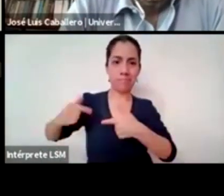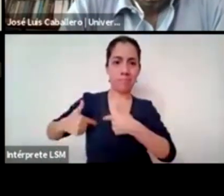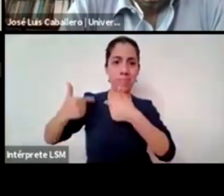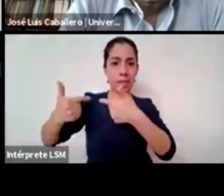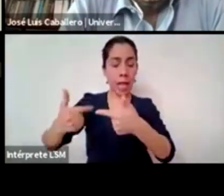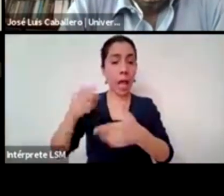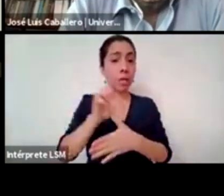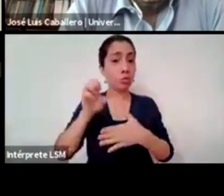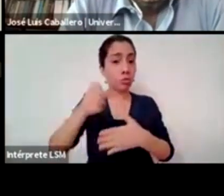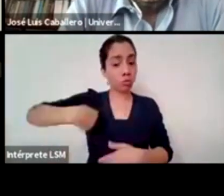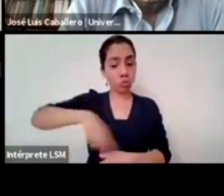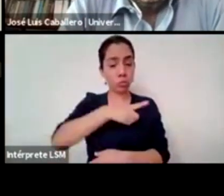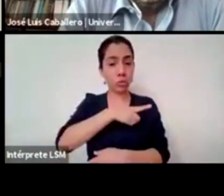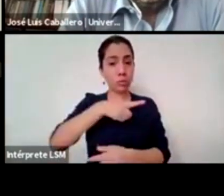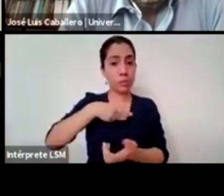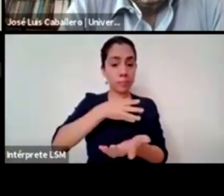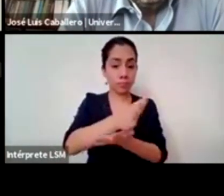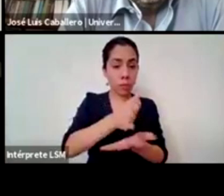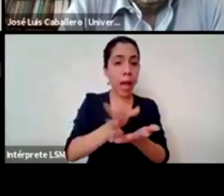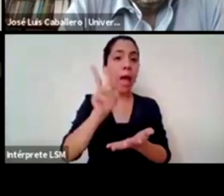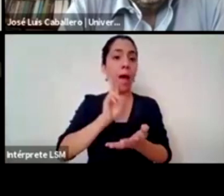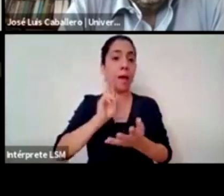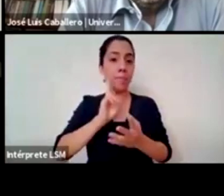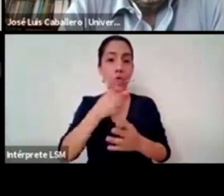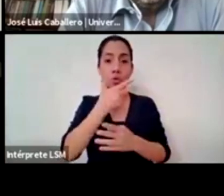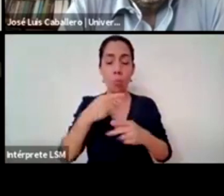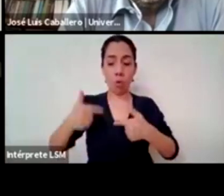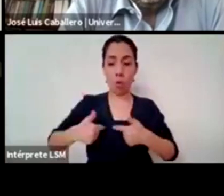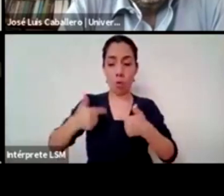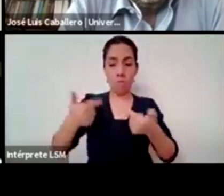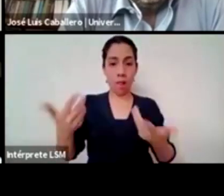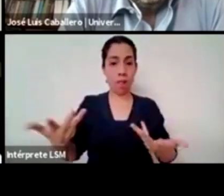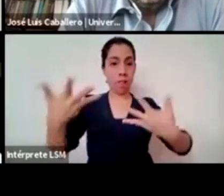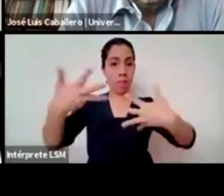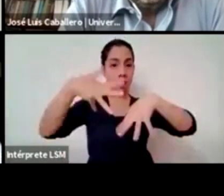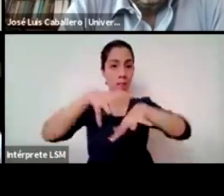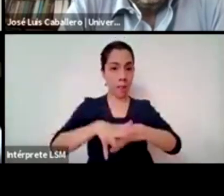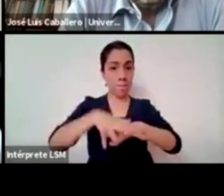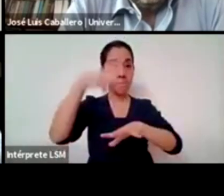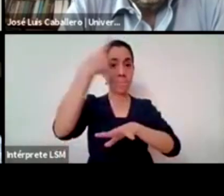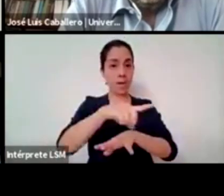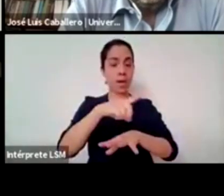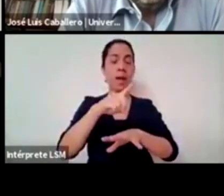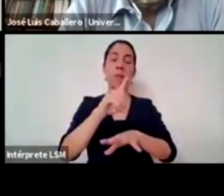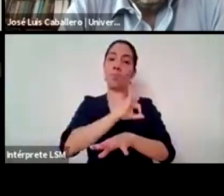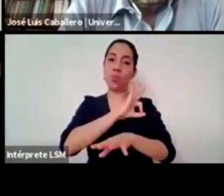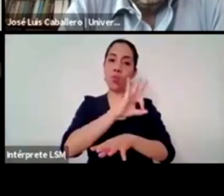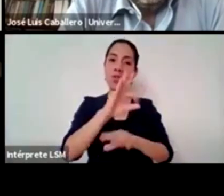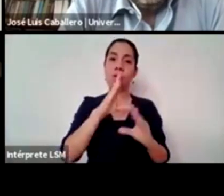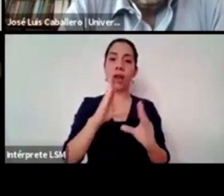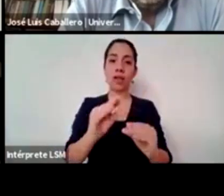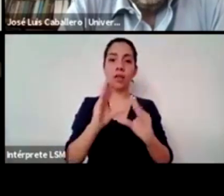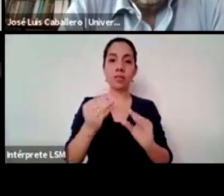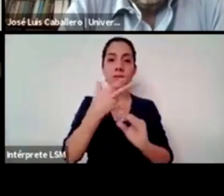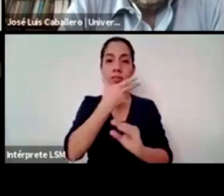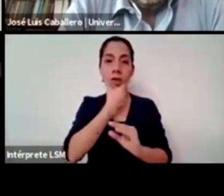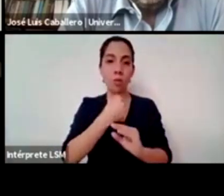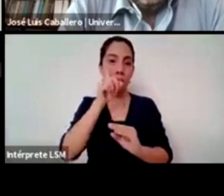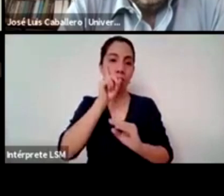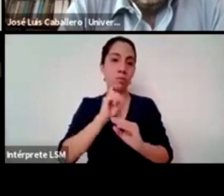de abordaje de perspectiva de género y enfoque de masculinidades porque ahí se esconden muchas de las violencias que